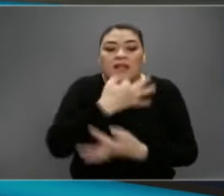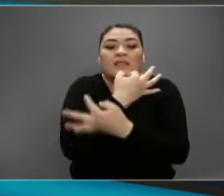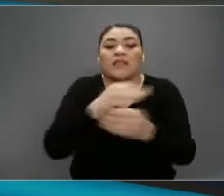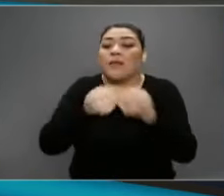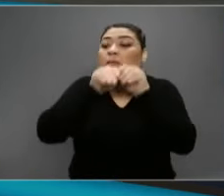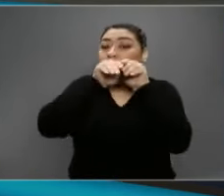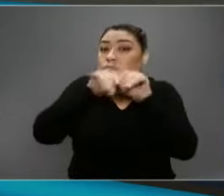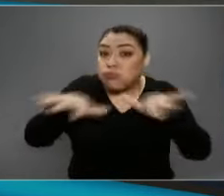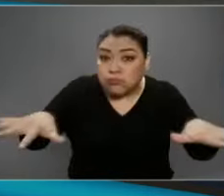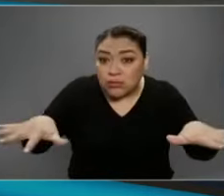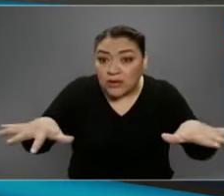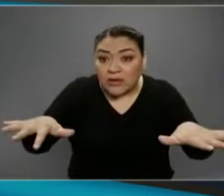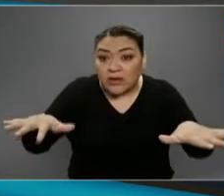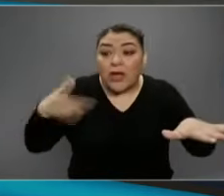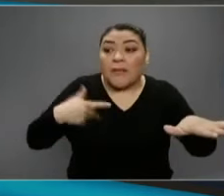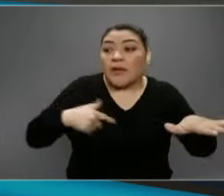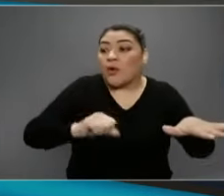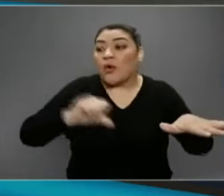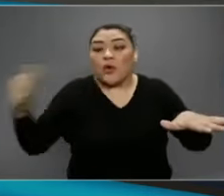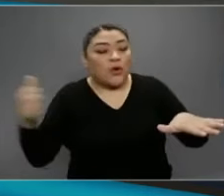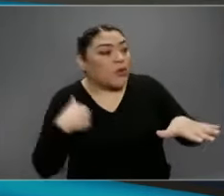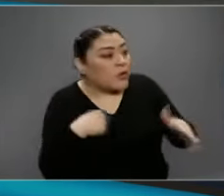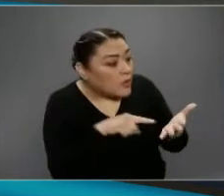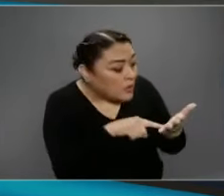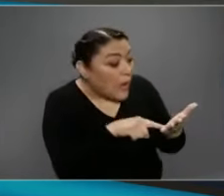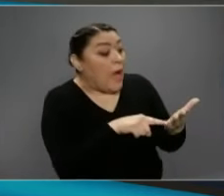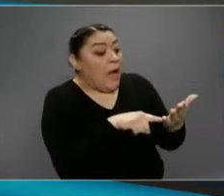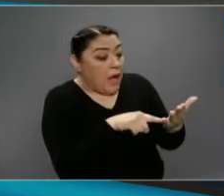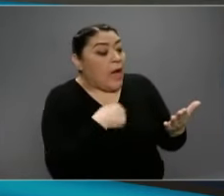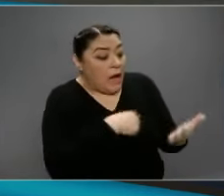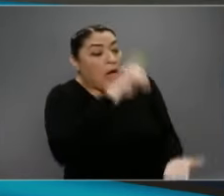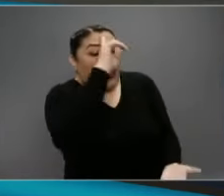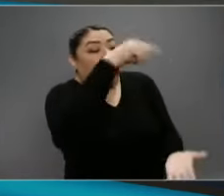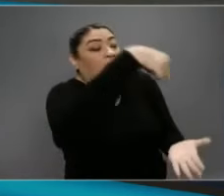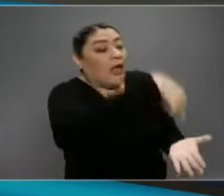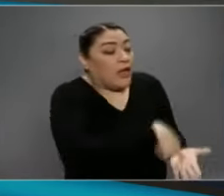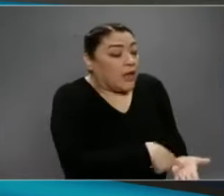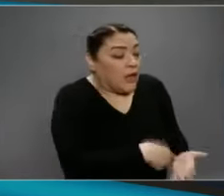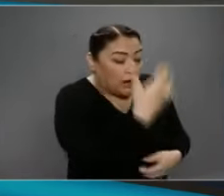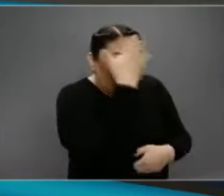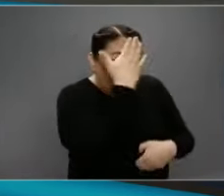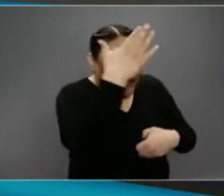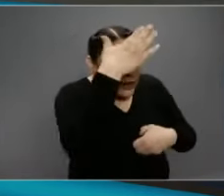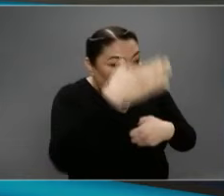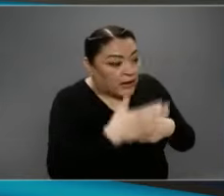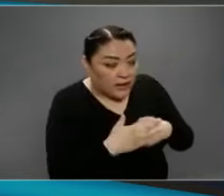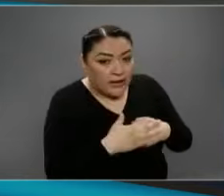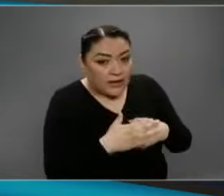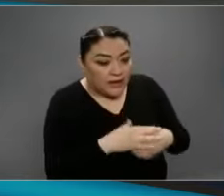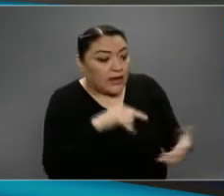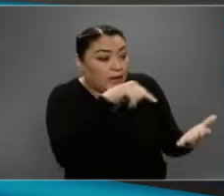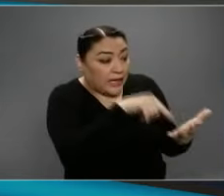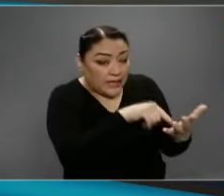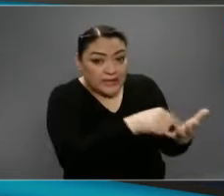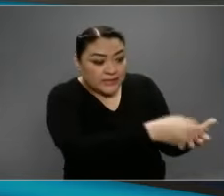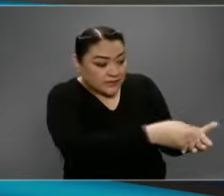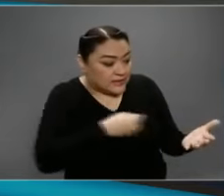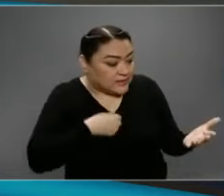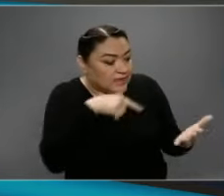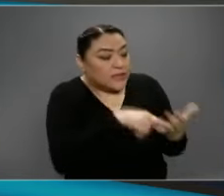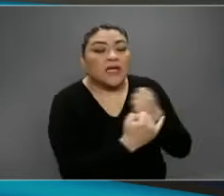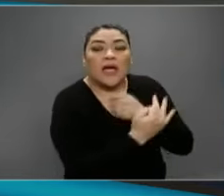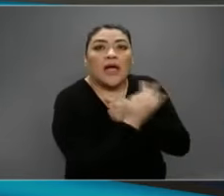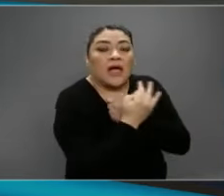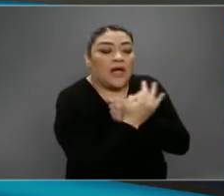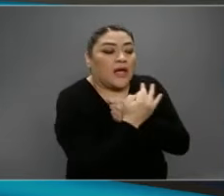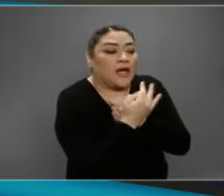eso que es falso va a caer en manos de alguien que lo va a creer y se va a quedar con la idea de que esa información falsa lo